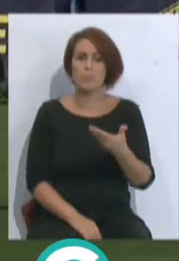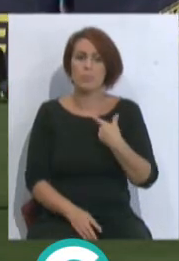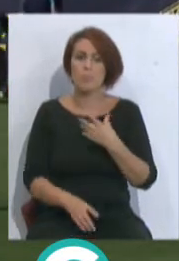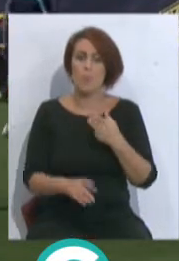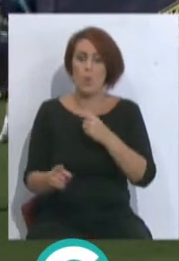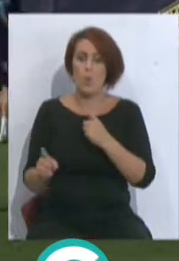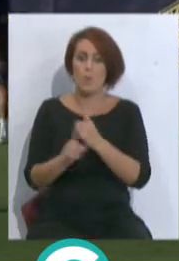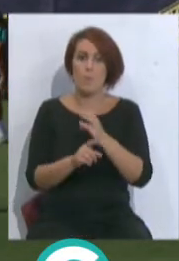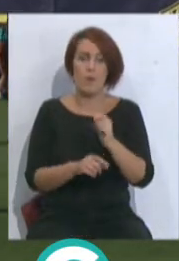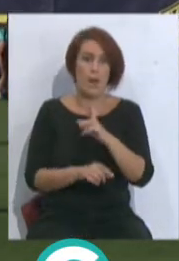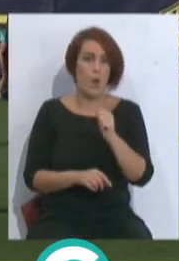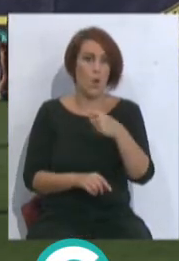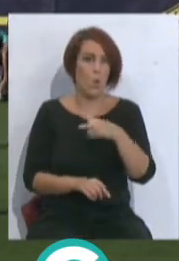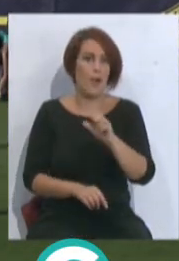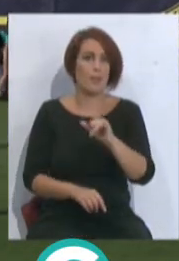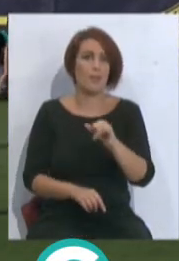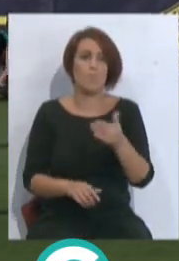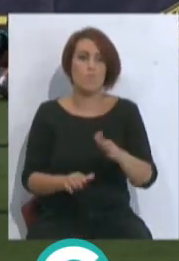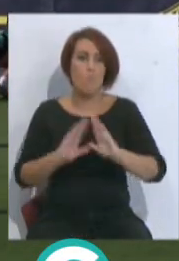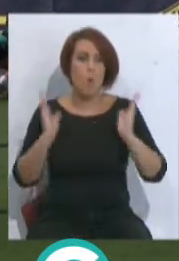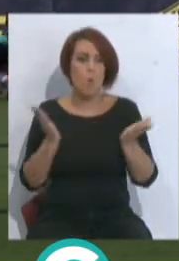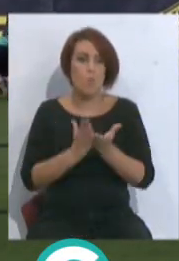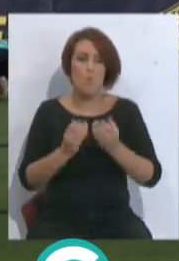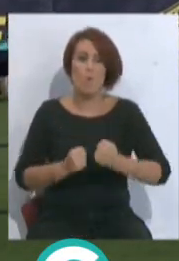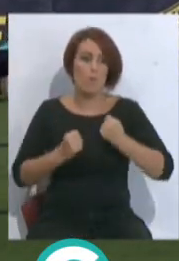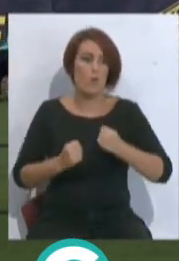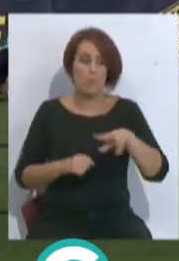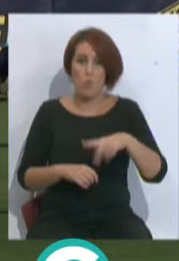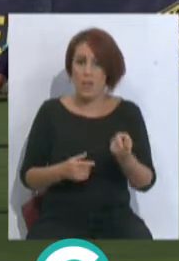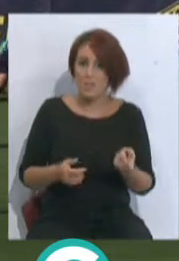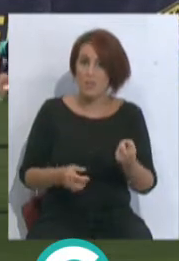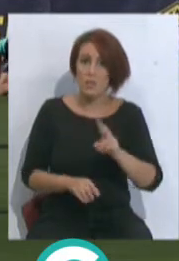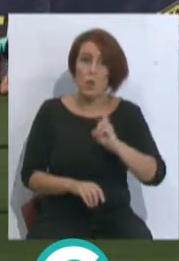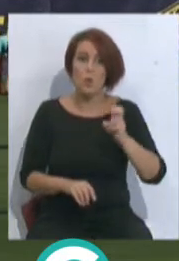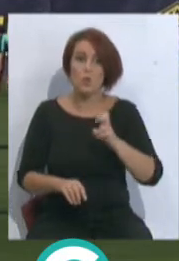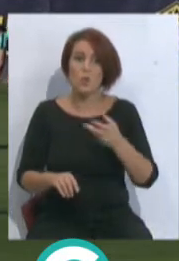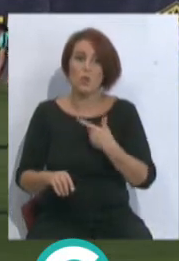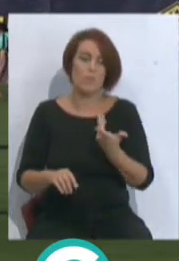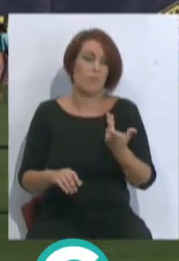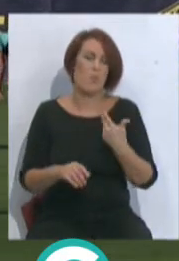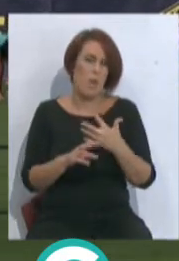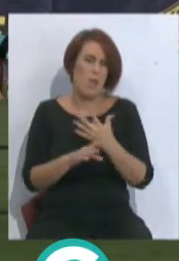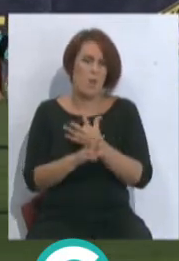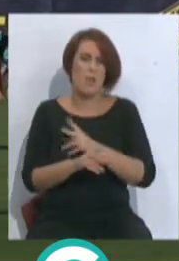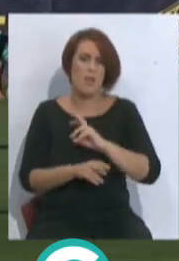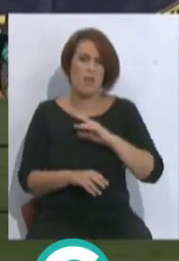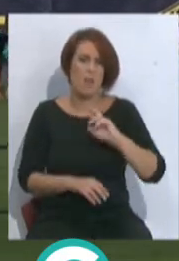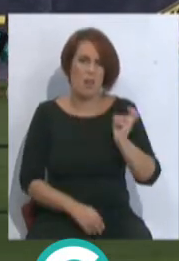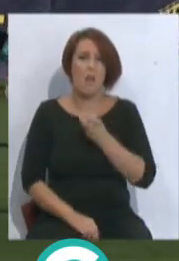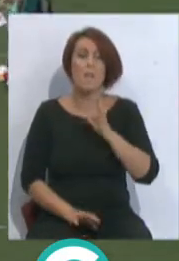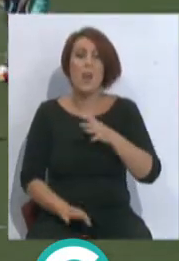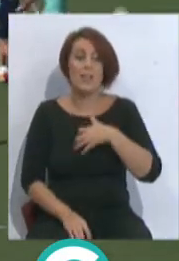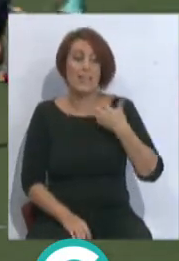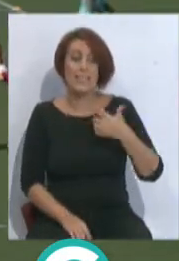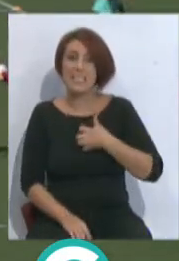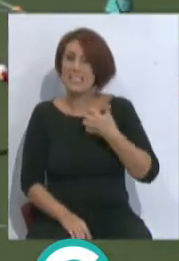Paraguay, que tampoco es una potencia mundial, tiene al derecha, el central también que está jugando en el Valencia, tiene algunos jugadores, pero Argentina